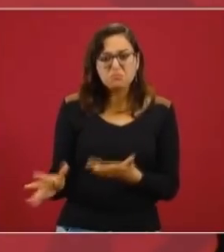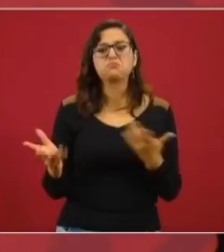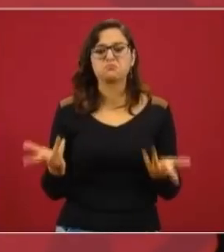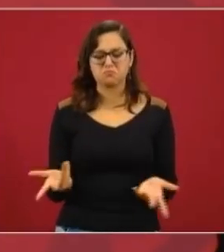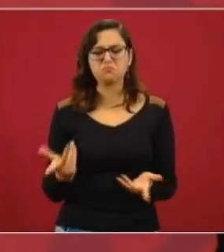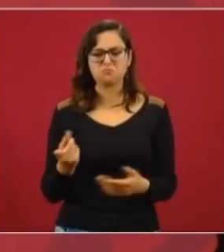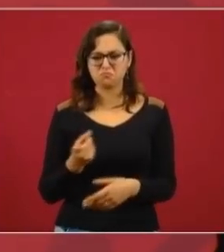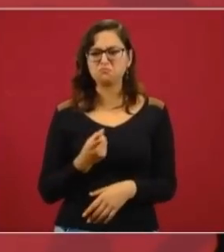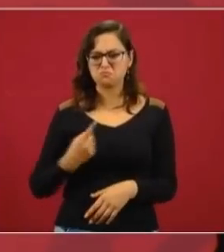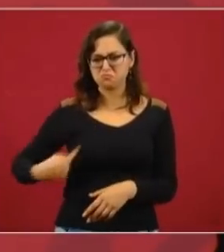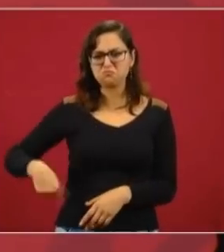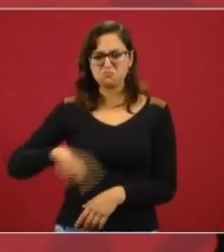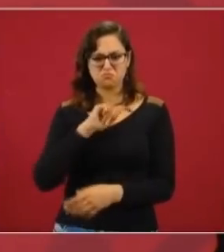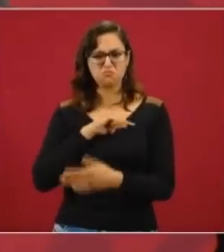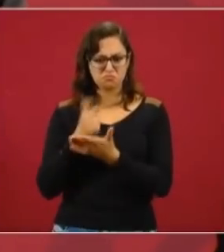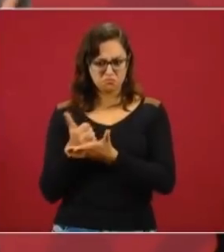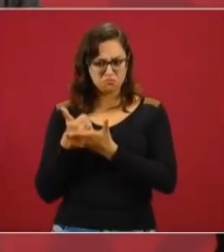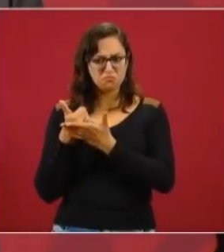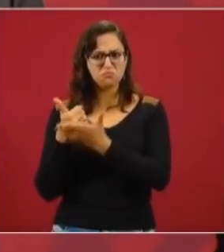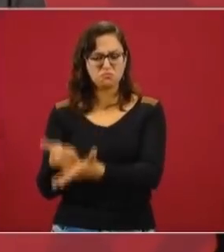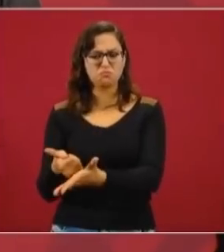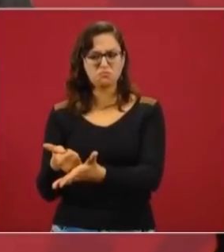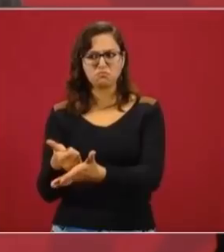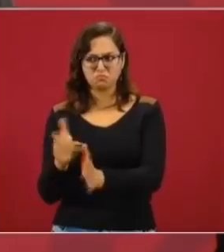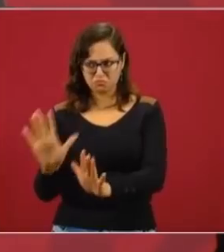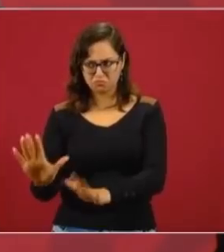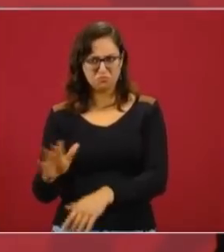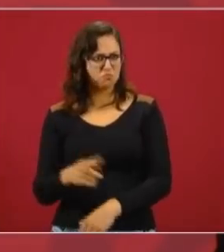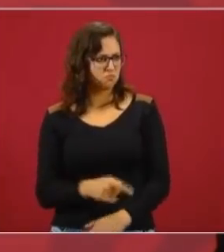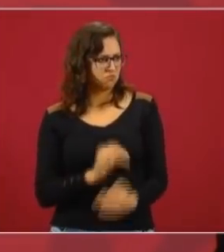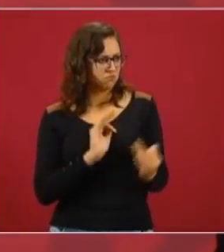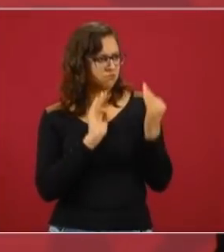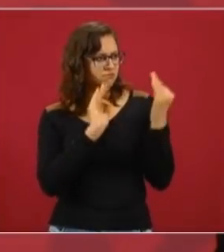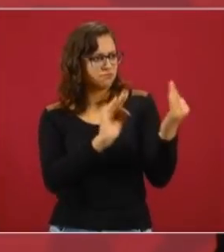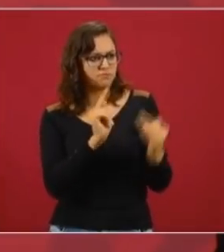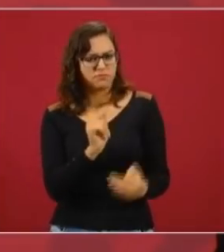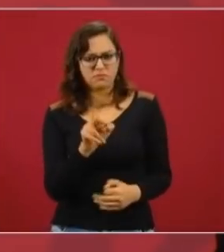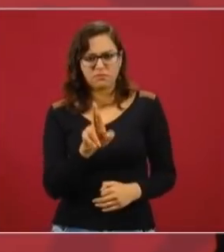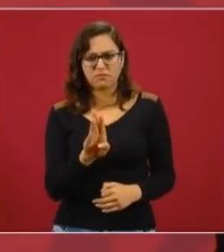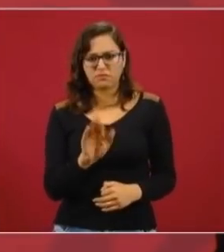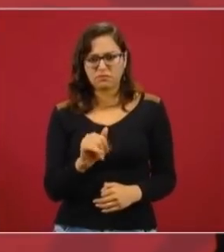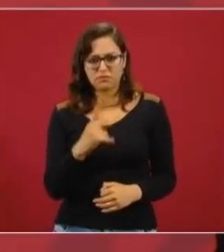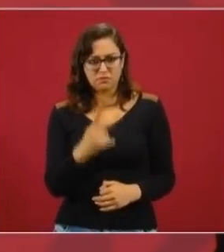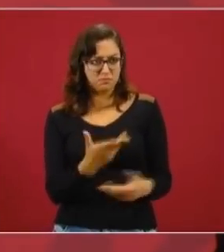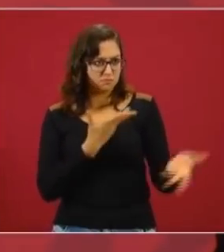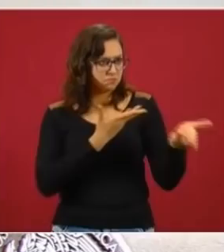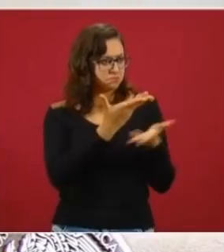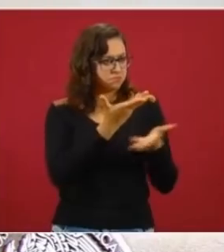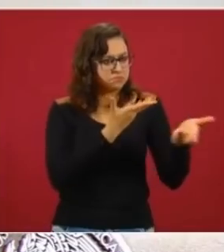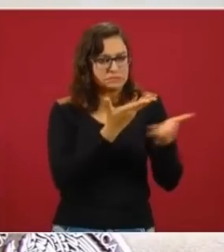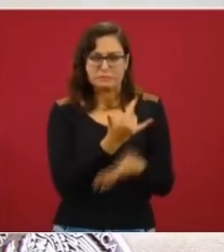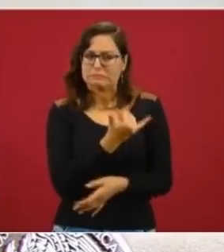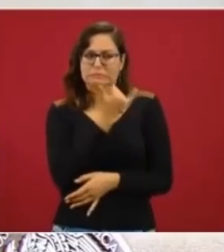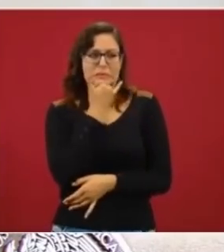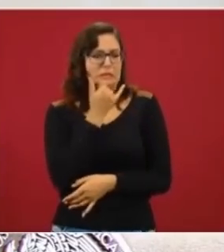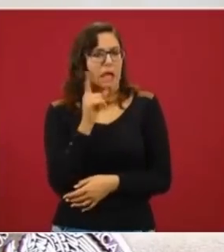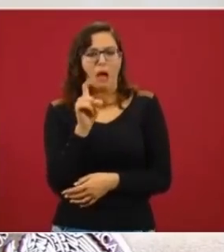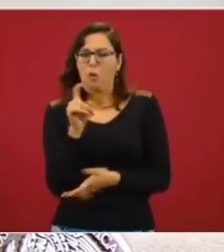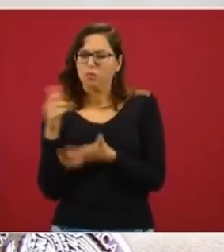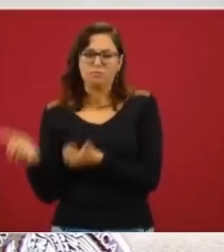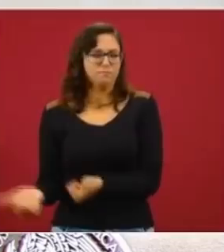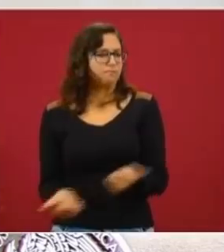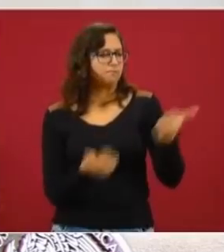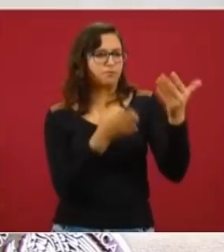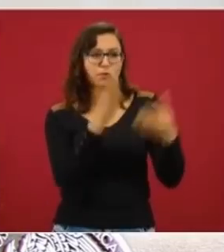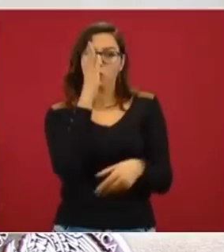íbamos a intervenir. Y iba yo a hablar con el presidente Trump, no podemos cumplir,